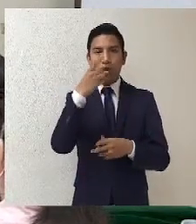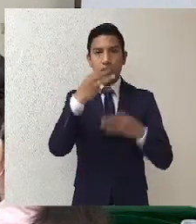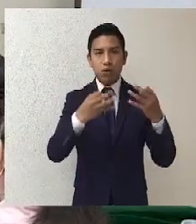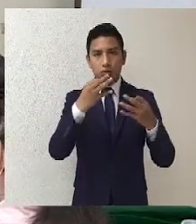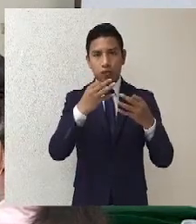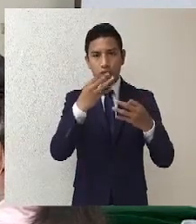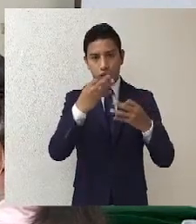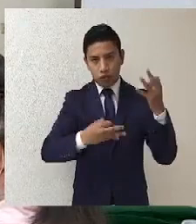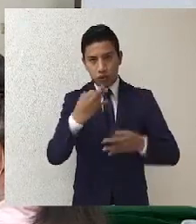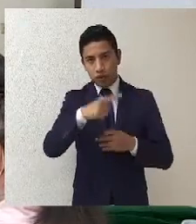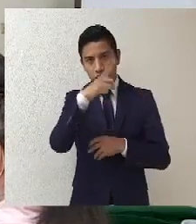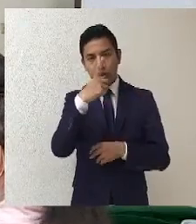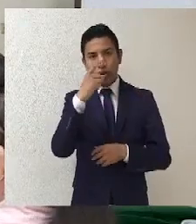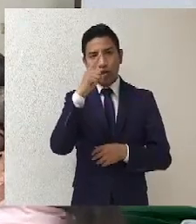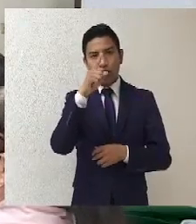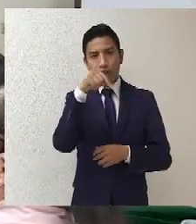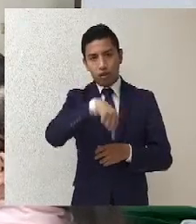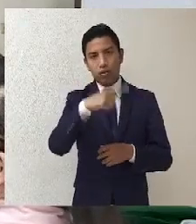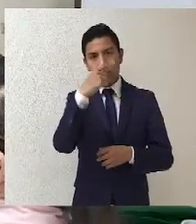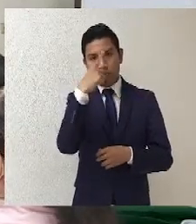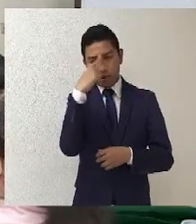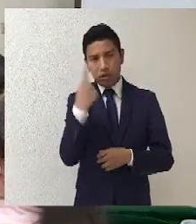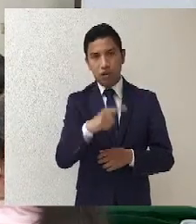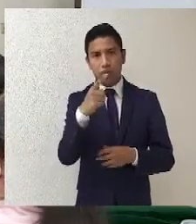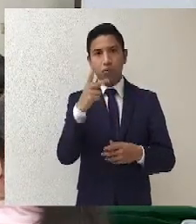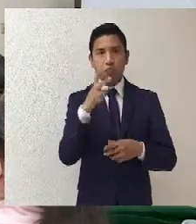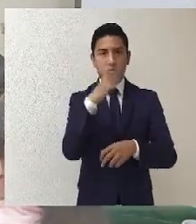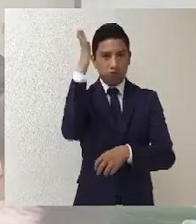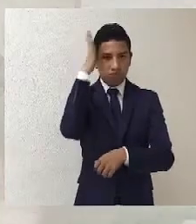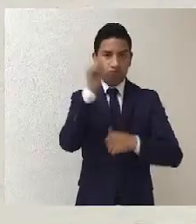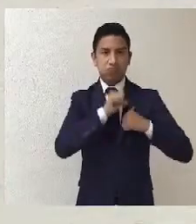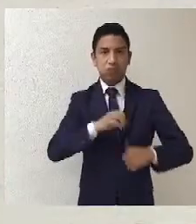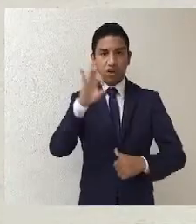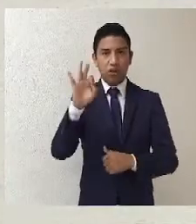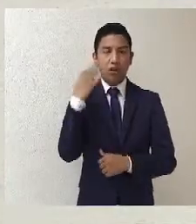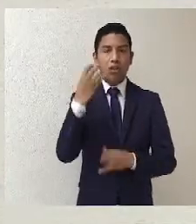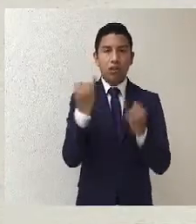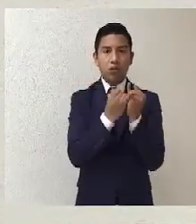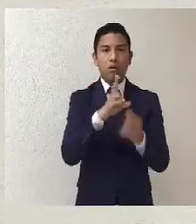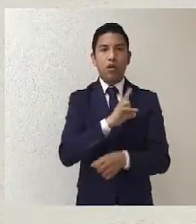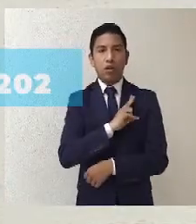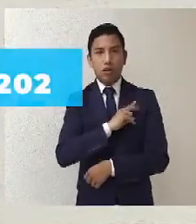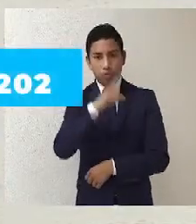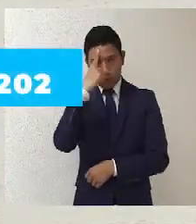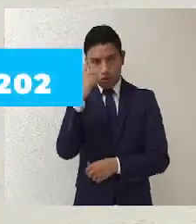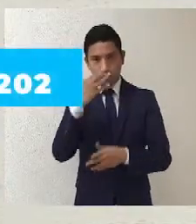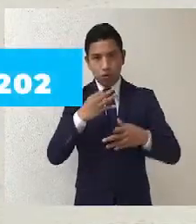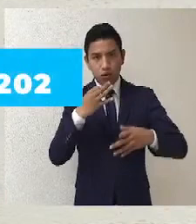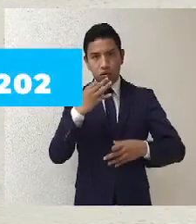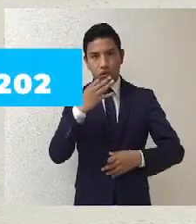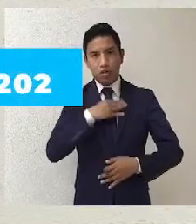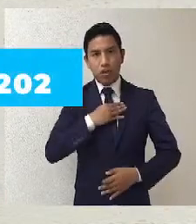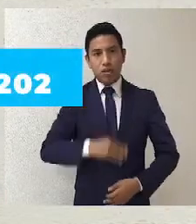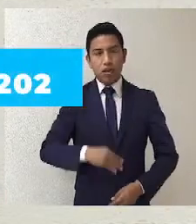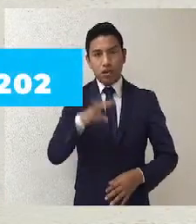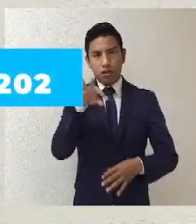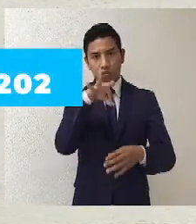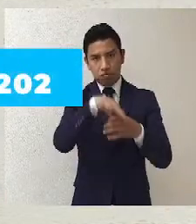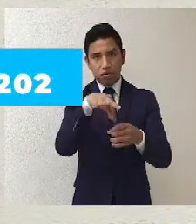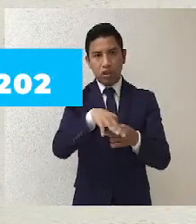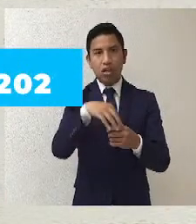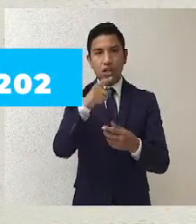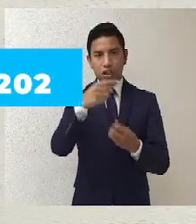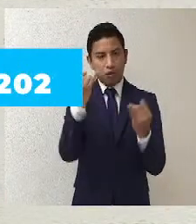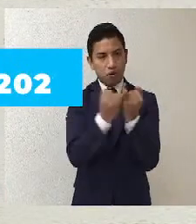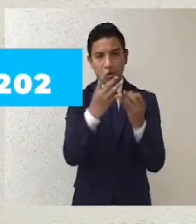Electoral del Poder Judicial de la Federación. Asimismo, cuenta con la especialidad en Justicia Electoral y diversos diplomados y cursos en